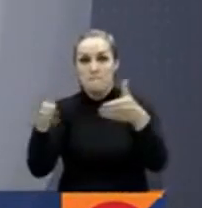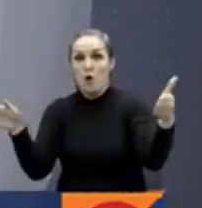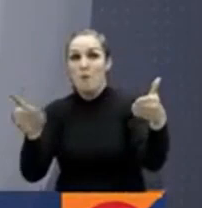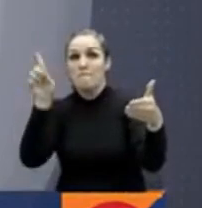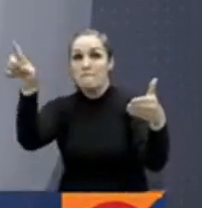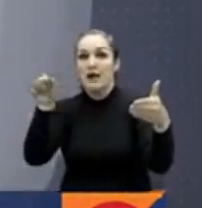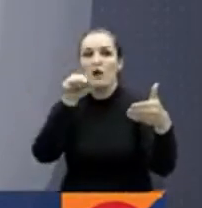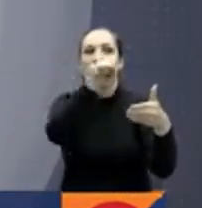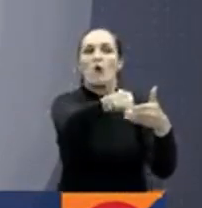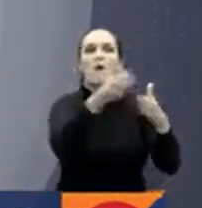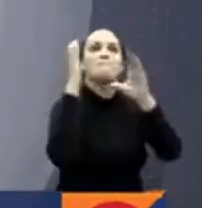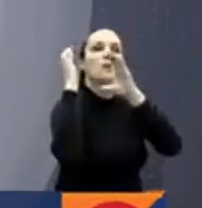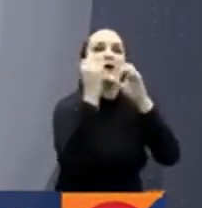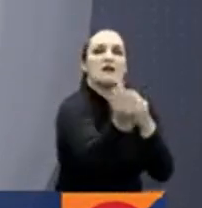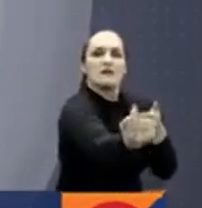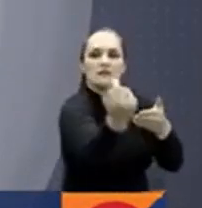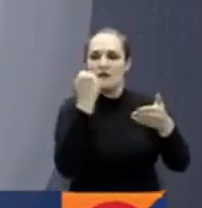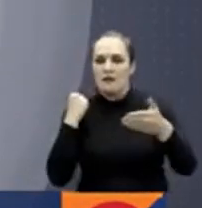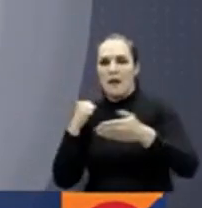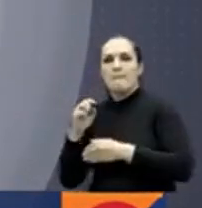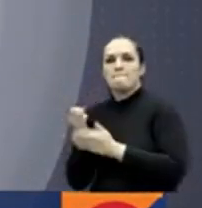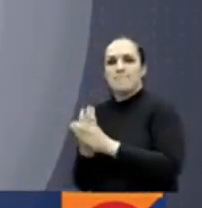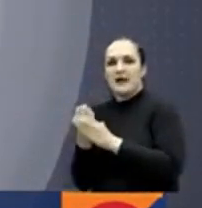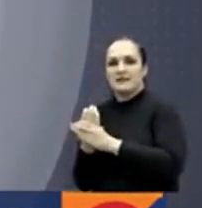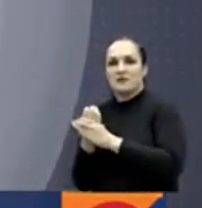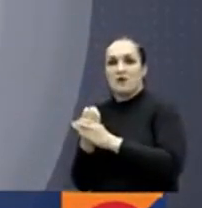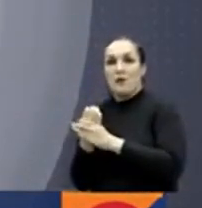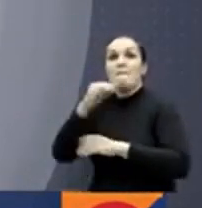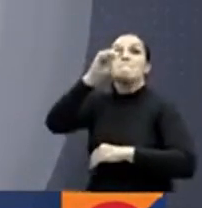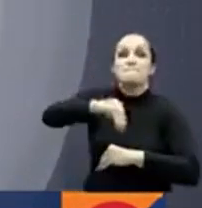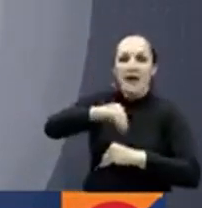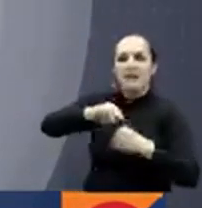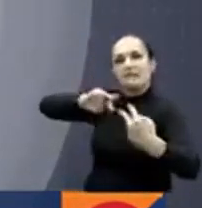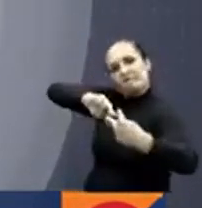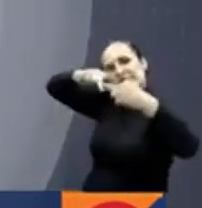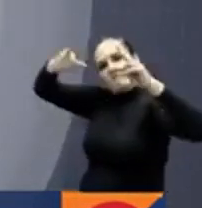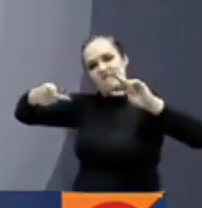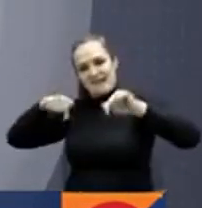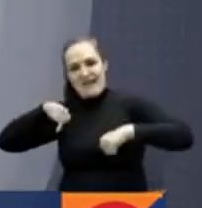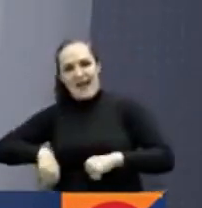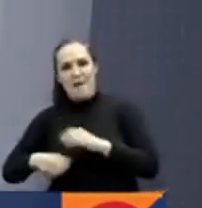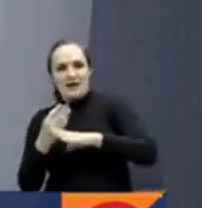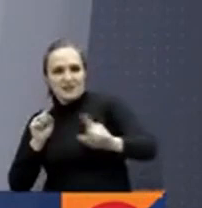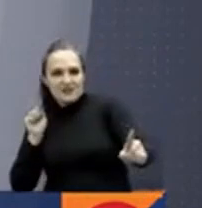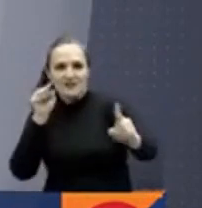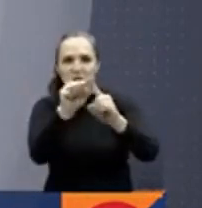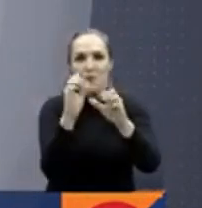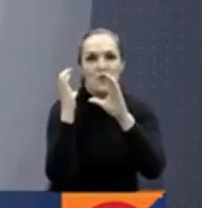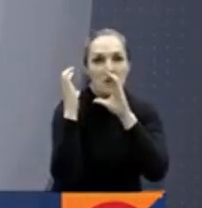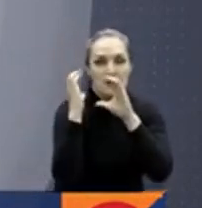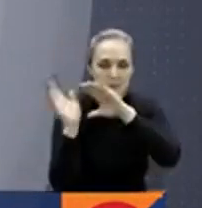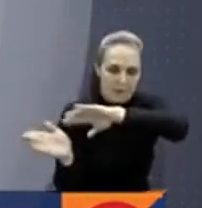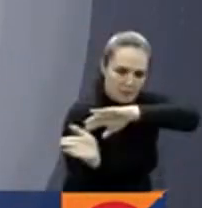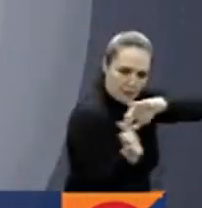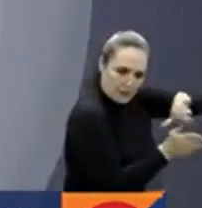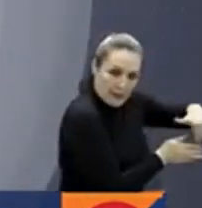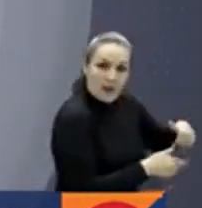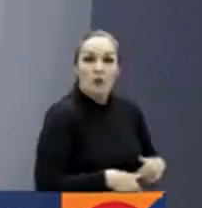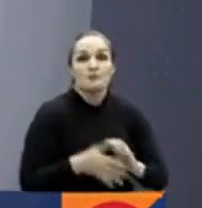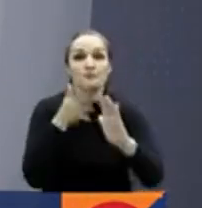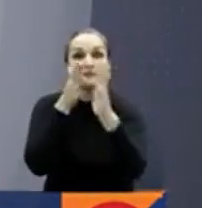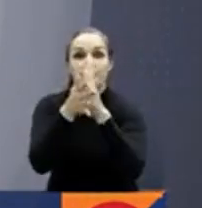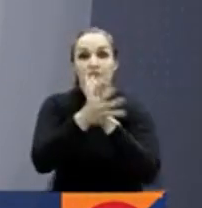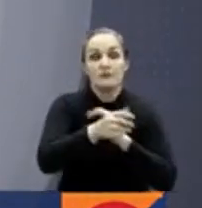-Pasto y el martes 24 en el sentido Pasto-Popayán. También les contamos que la Panamericana que comunica a Pasto